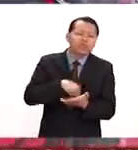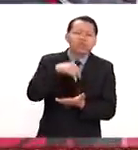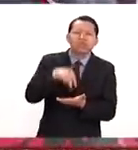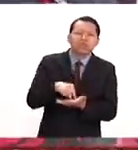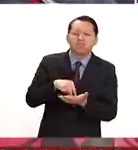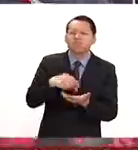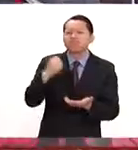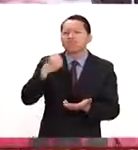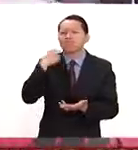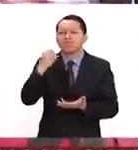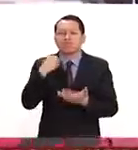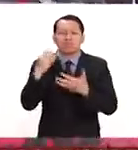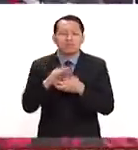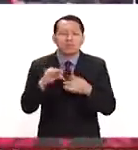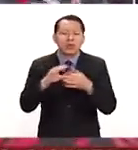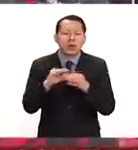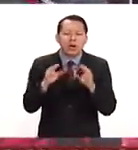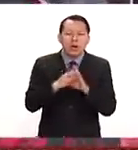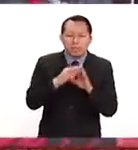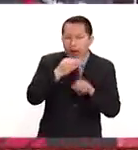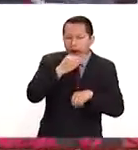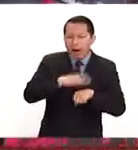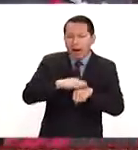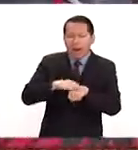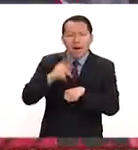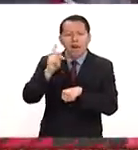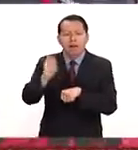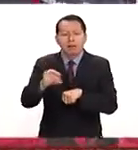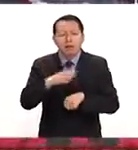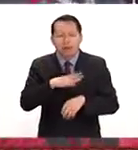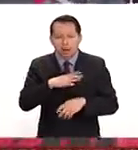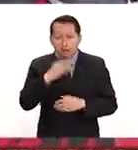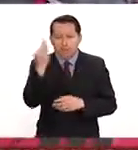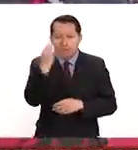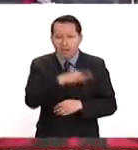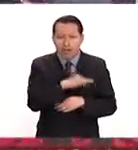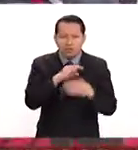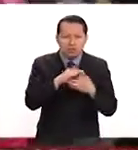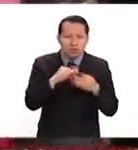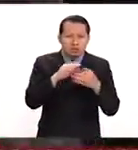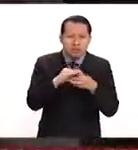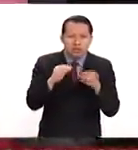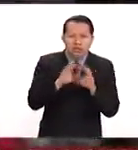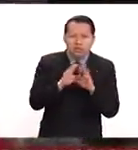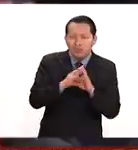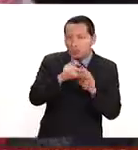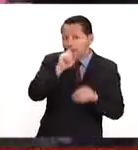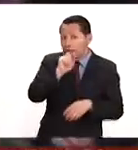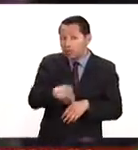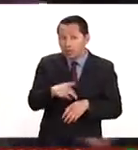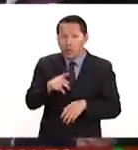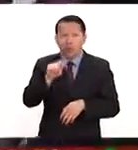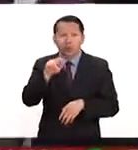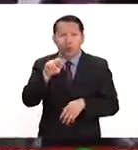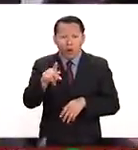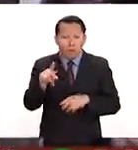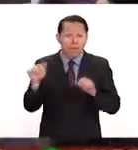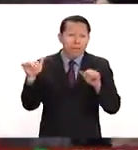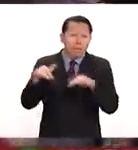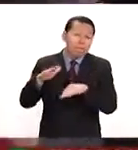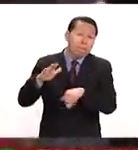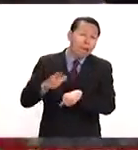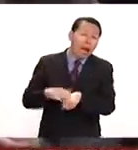ante la opinión pública para decir algo que era demostrablemente falso. El hecho de que la toma de posesión del señor Trump era la más